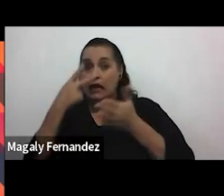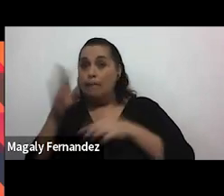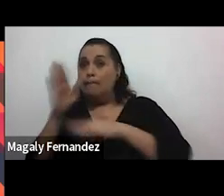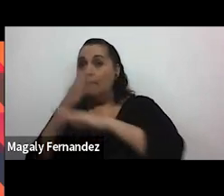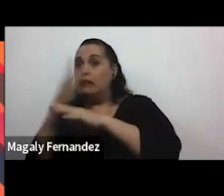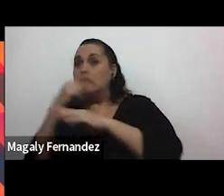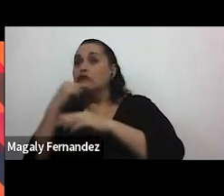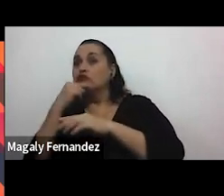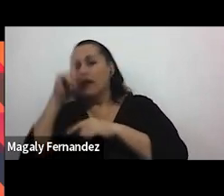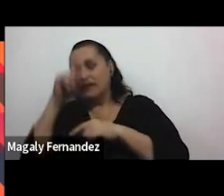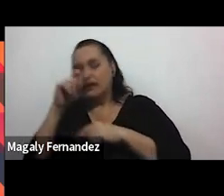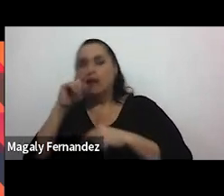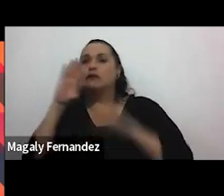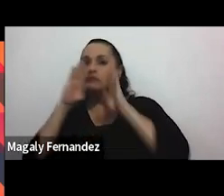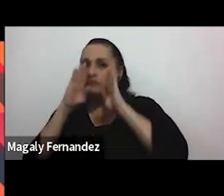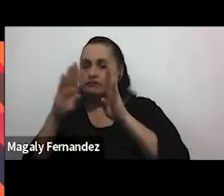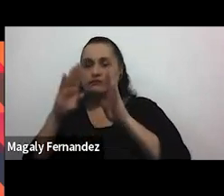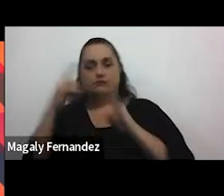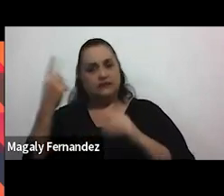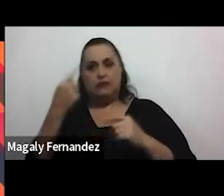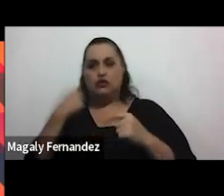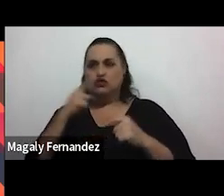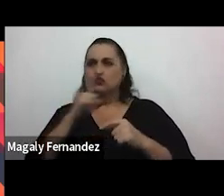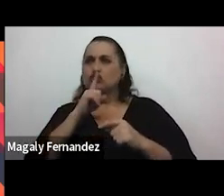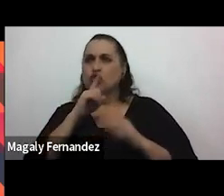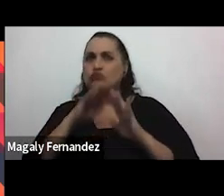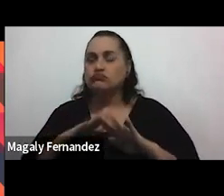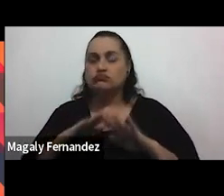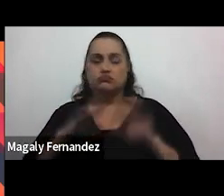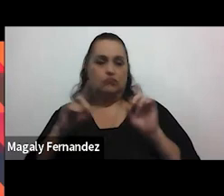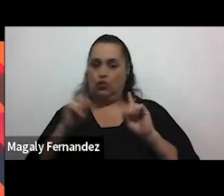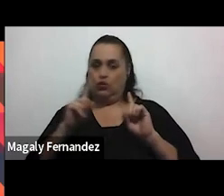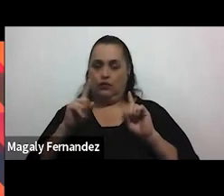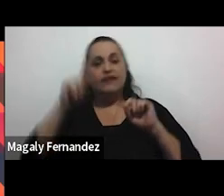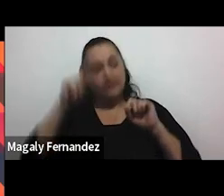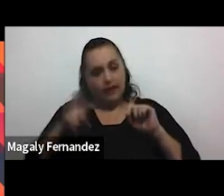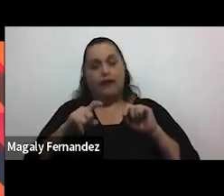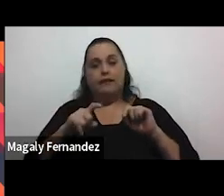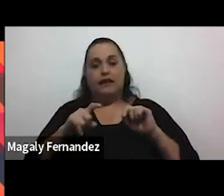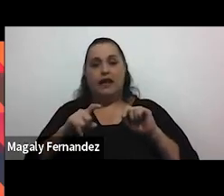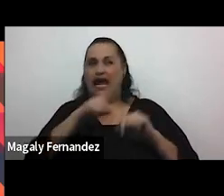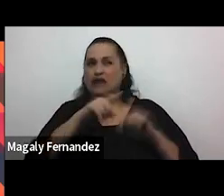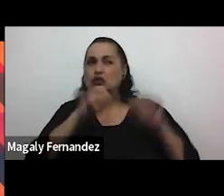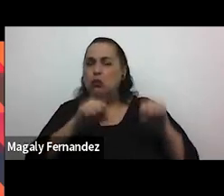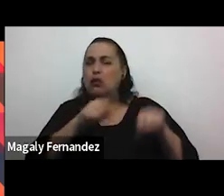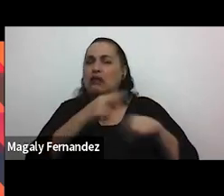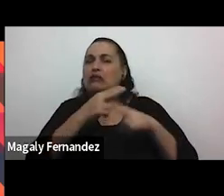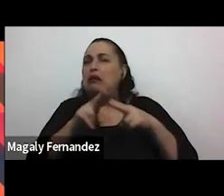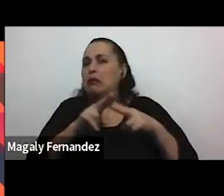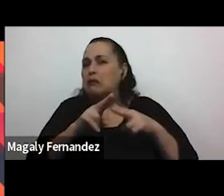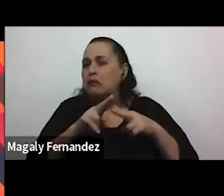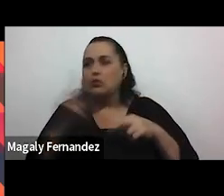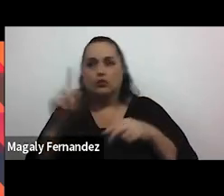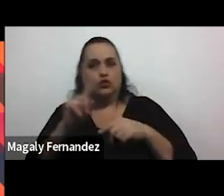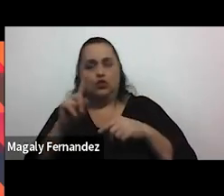prestémosle atención no nos quedemos solamente con esto puede ser pasajero no siempre